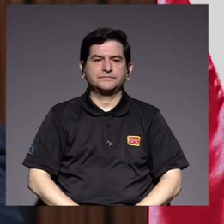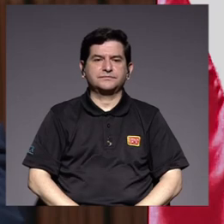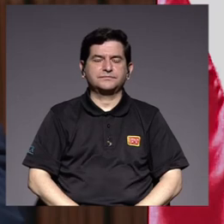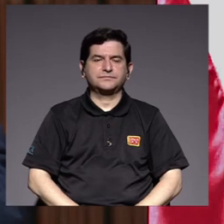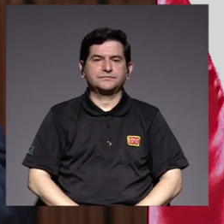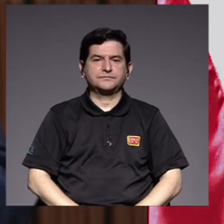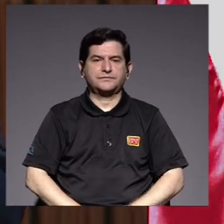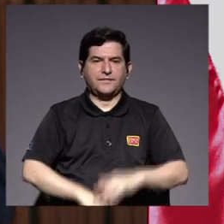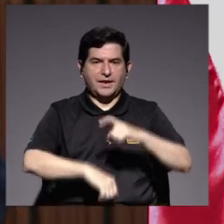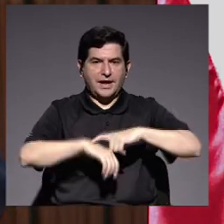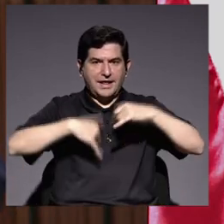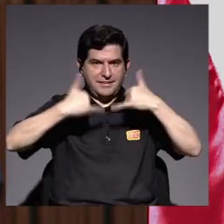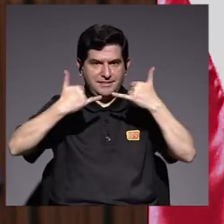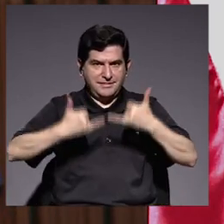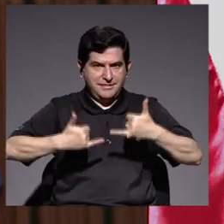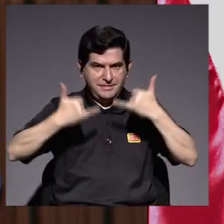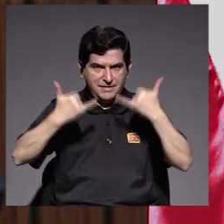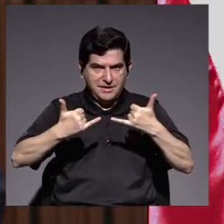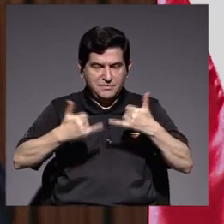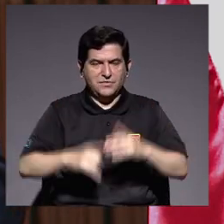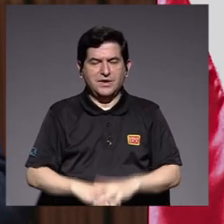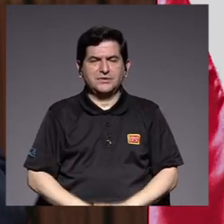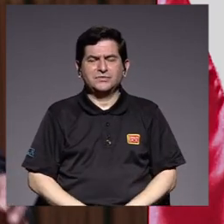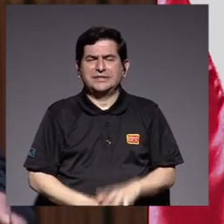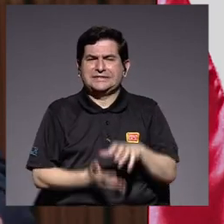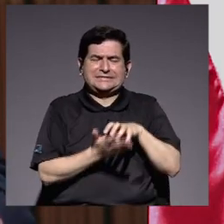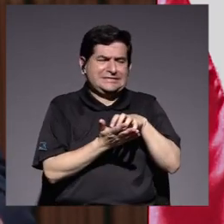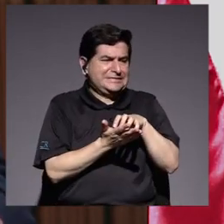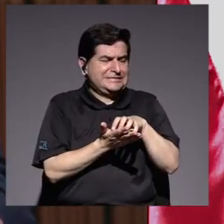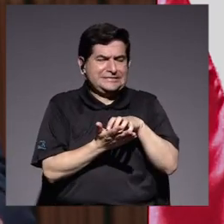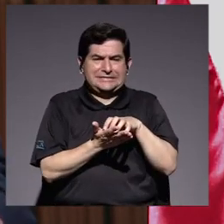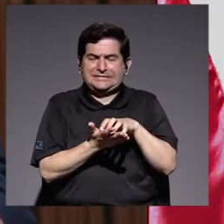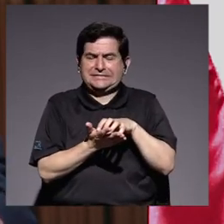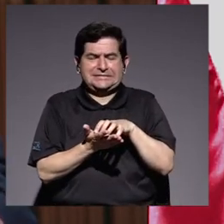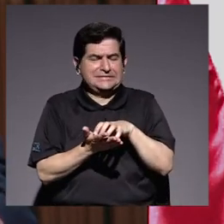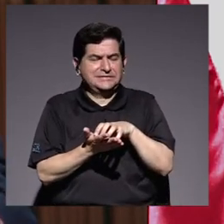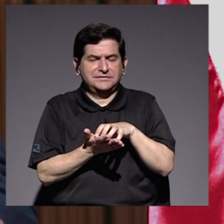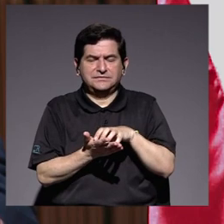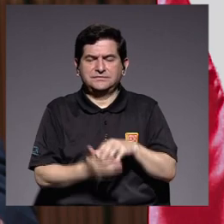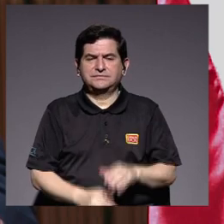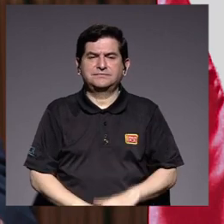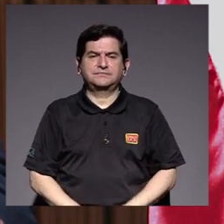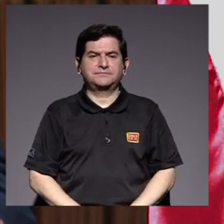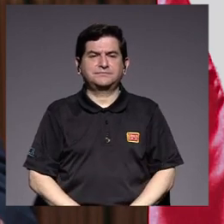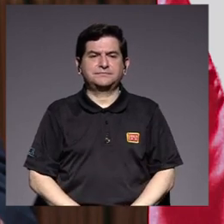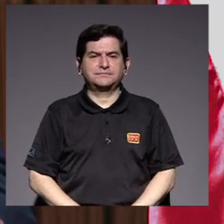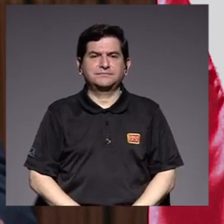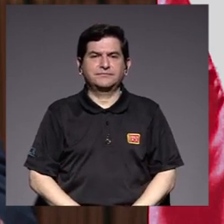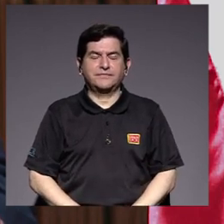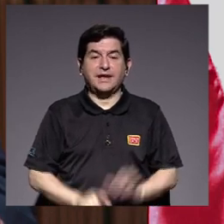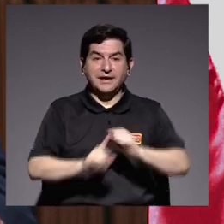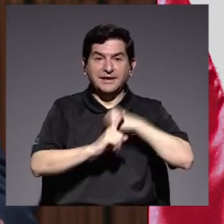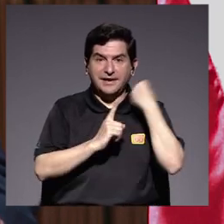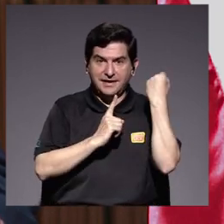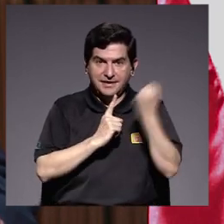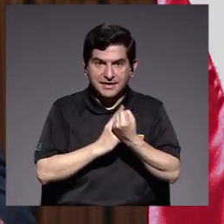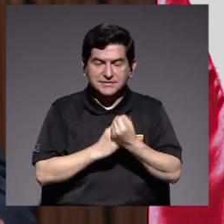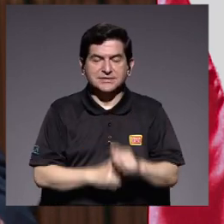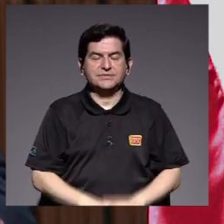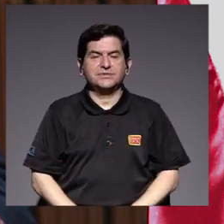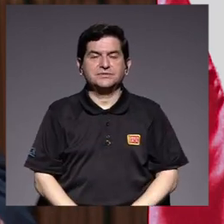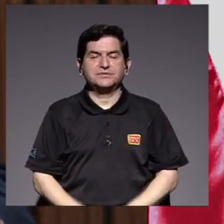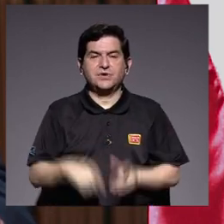los tiempos que vivimos están dominados por una incertidumbre por una alta dosis de incertidumbre ante esta situación la